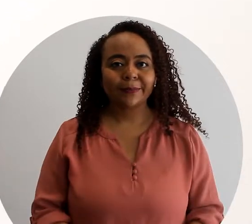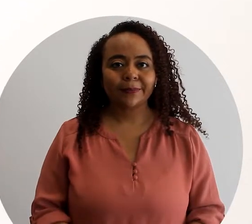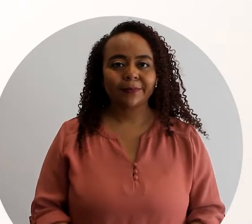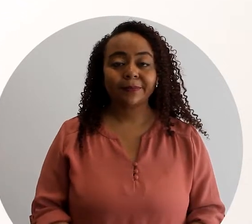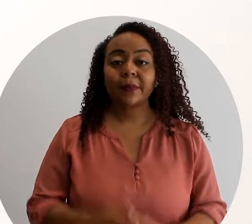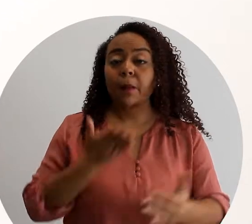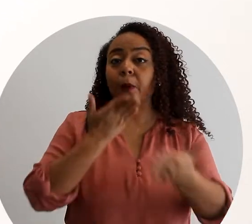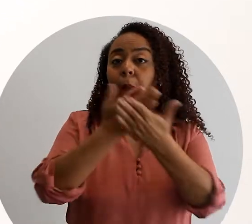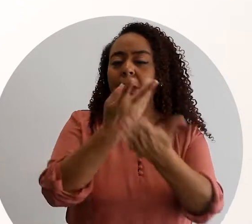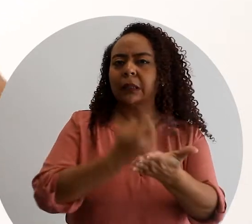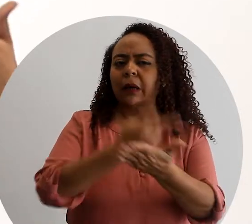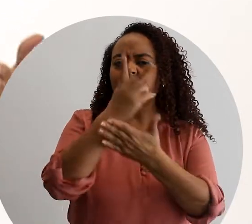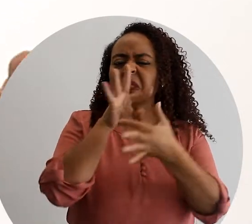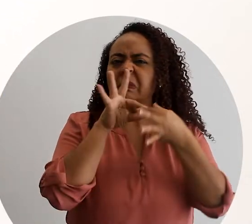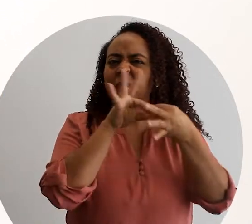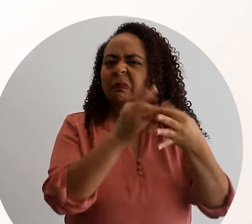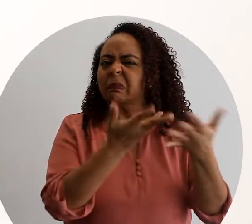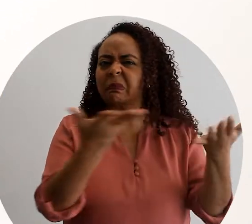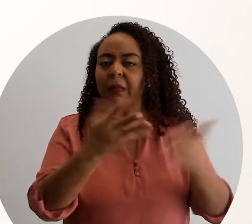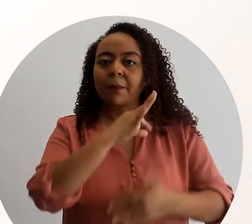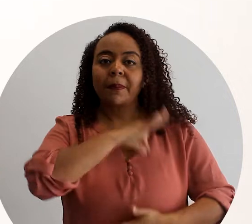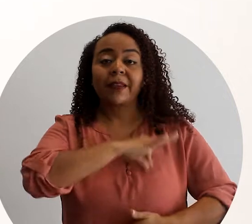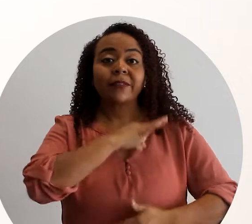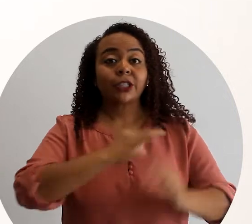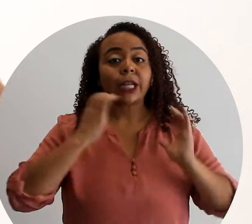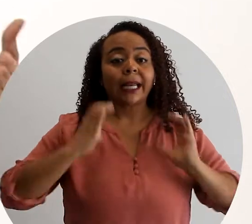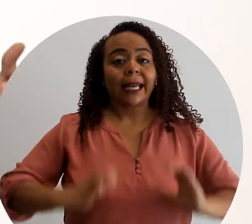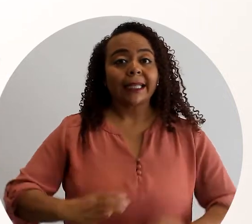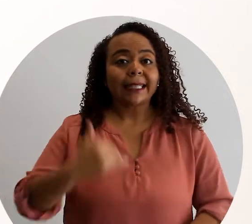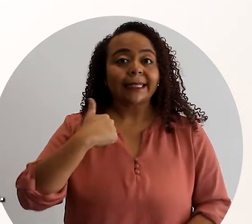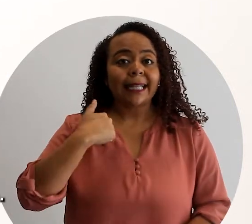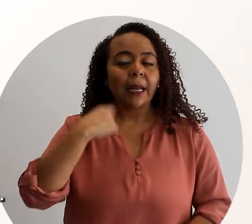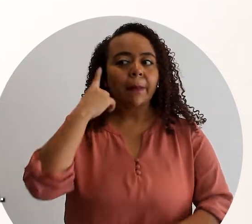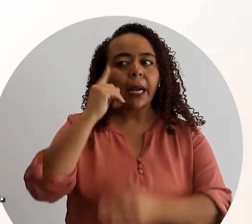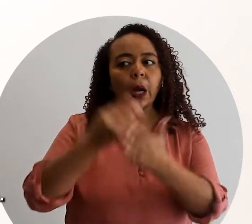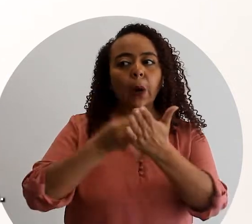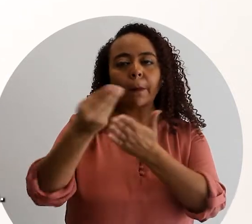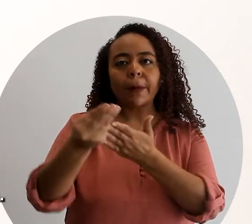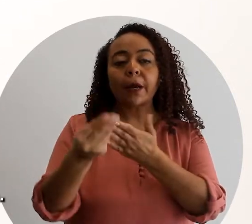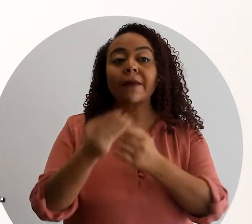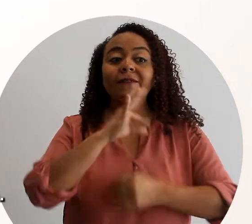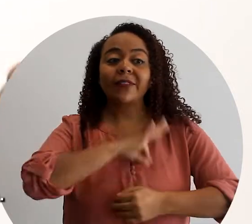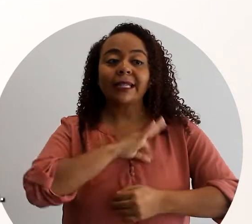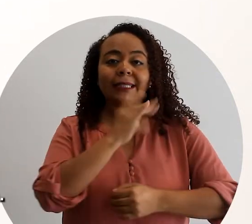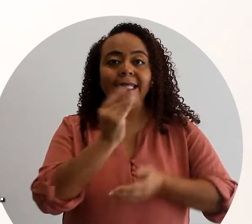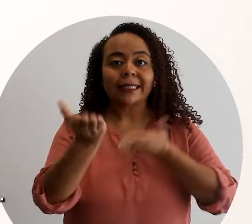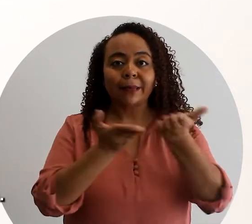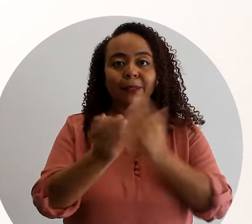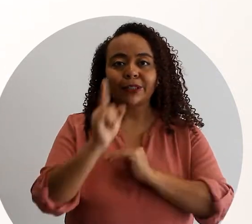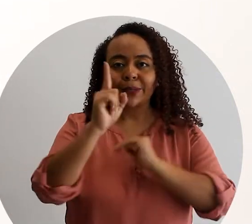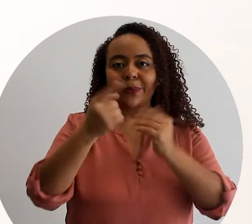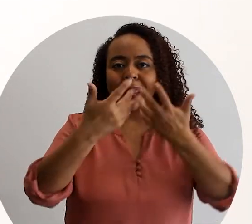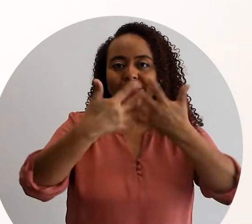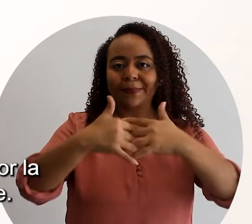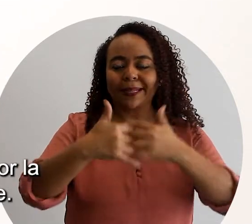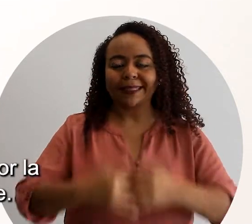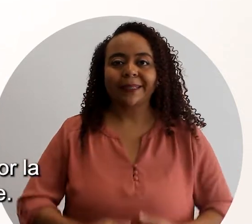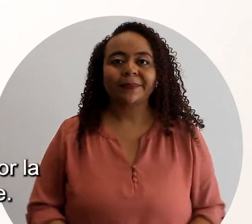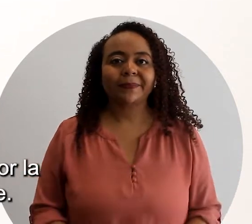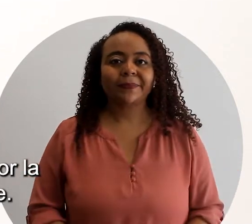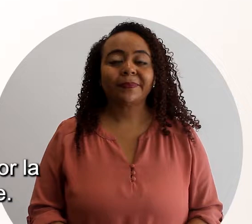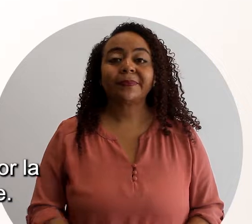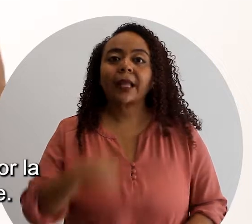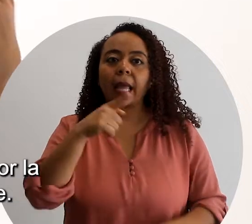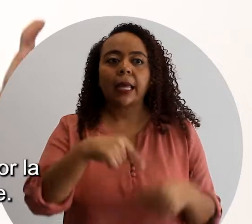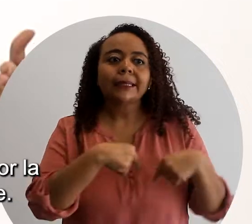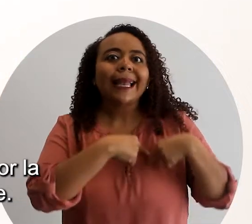propuesta de valor corresponde a los beneficios que la clientela obtiene al adquirir los bienes o servicios de una empresa. Es